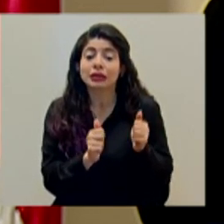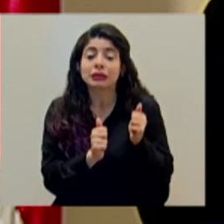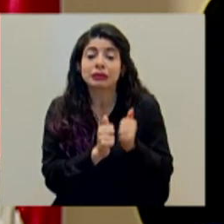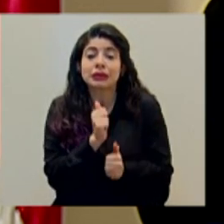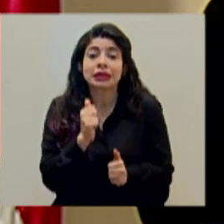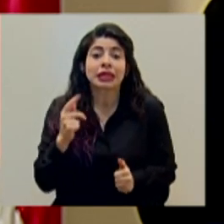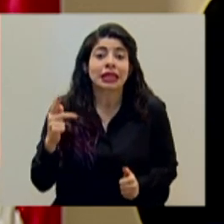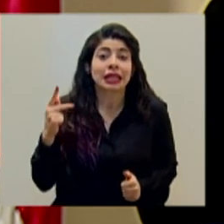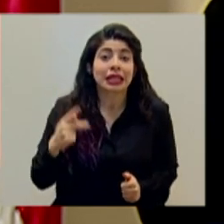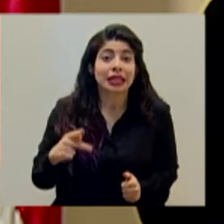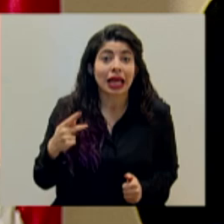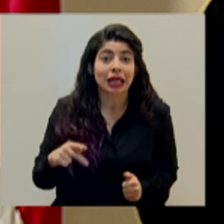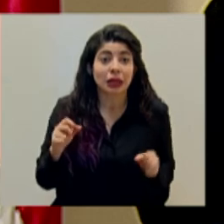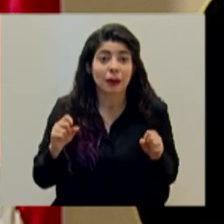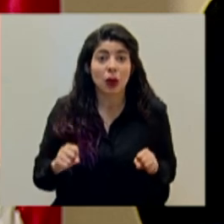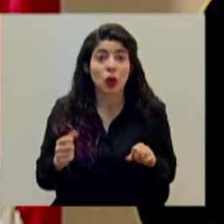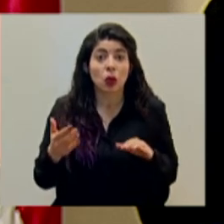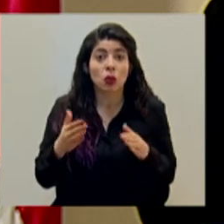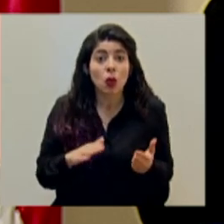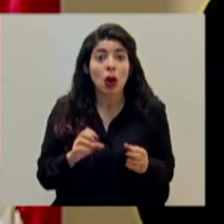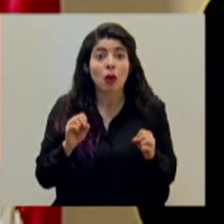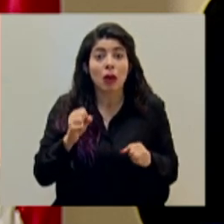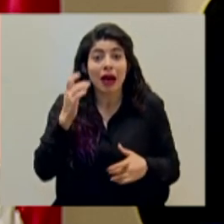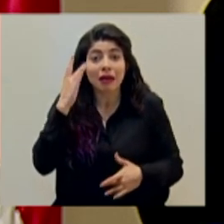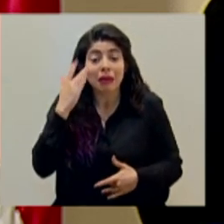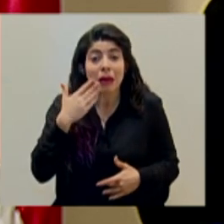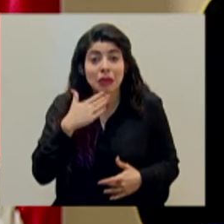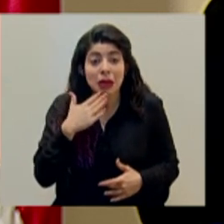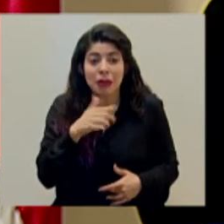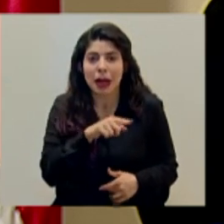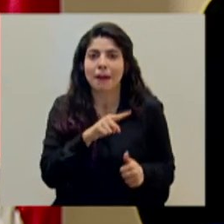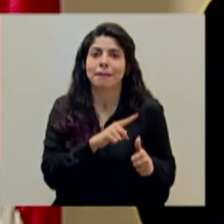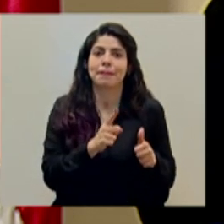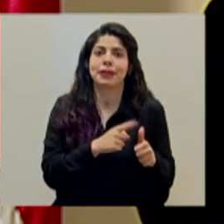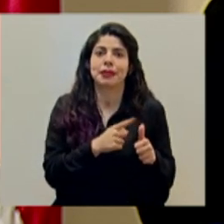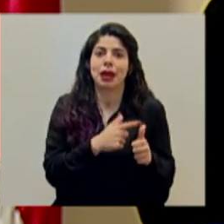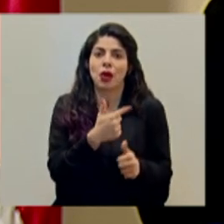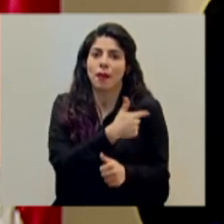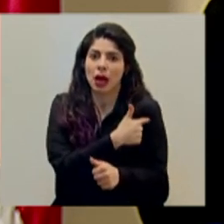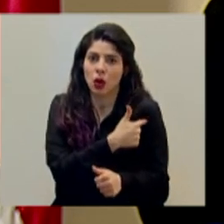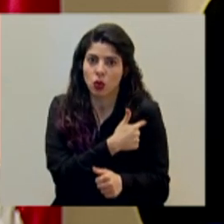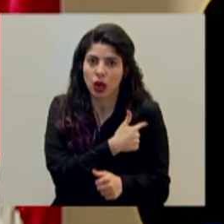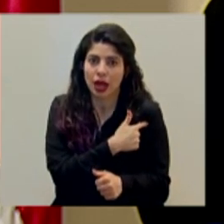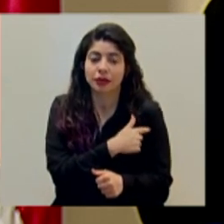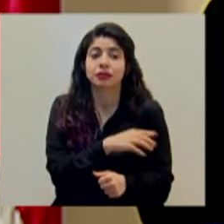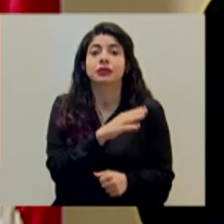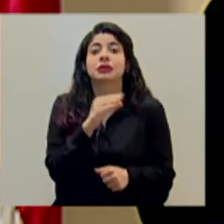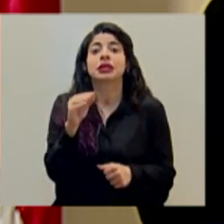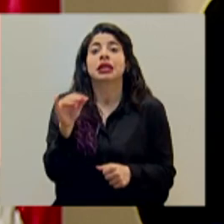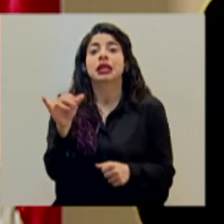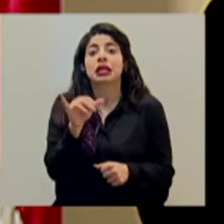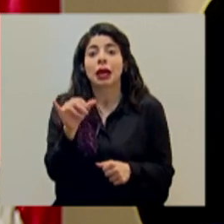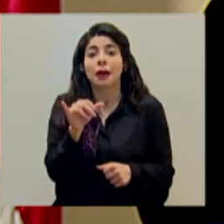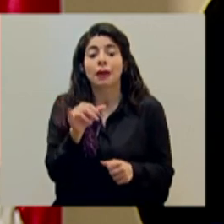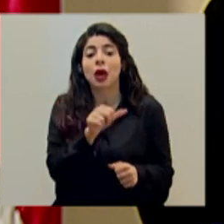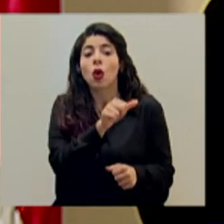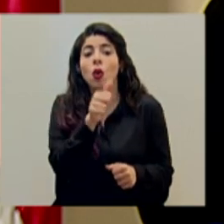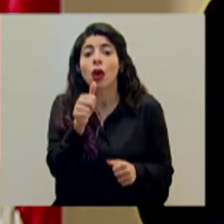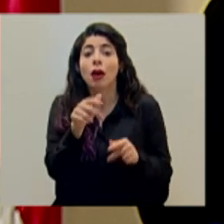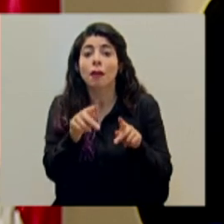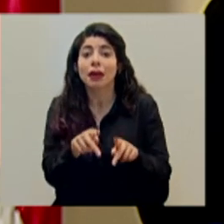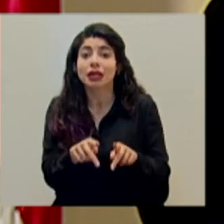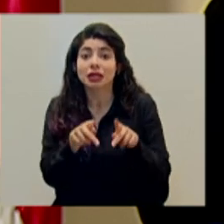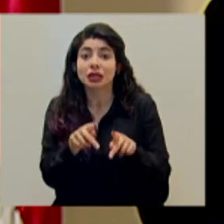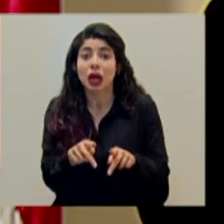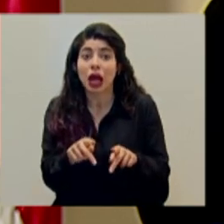riesgo de mortalidad, de enfermar gravemente y, como indicábamos también, a las personas que pueden magnificar